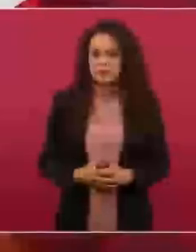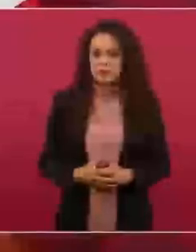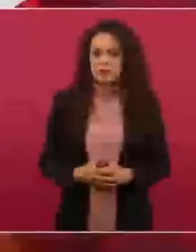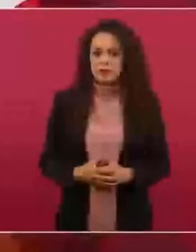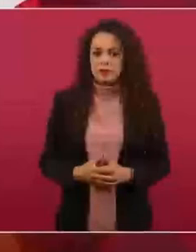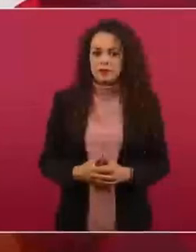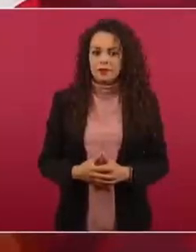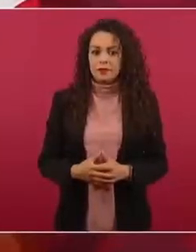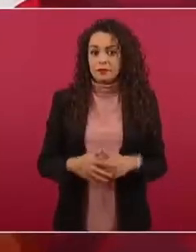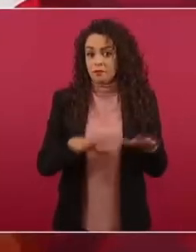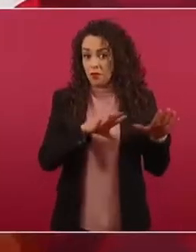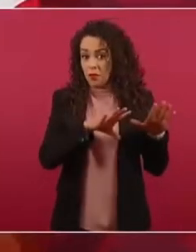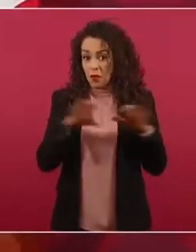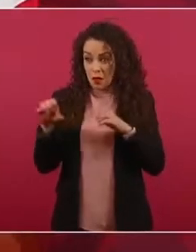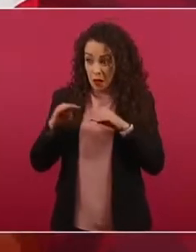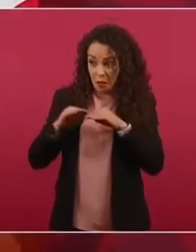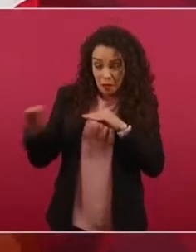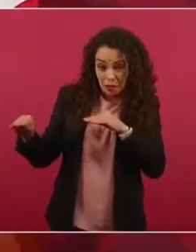500 metros,